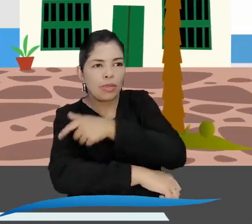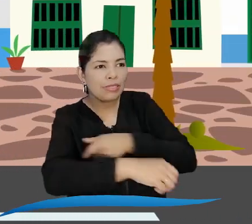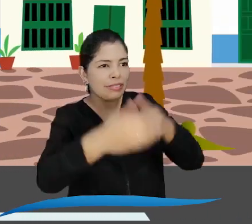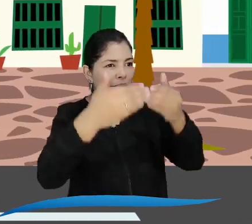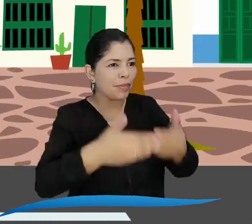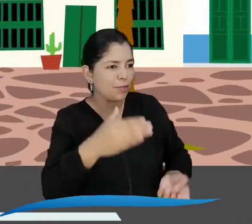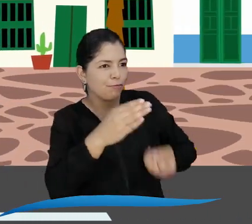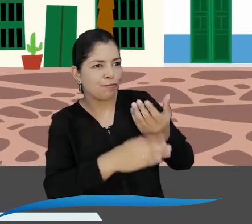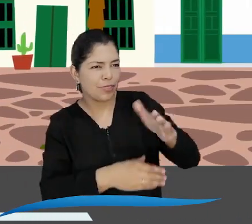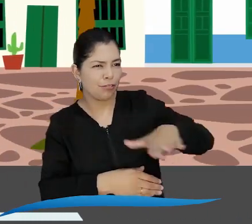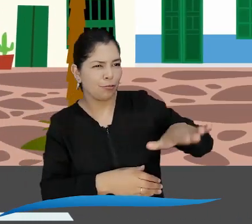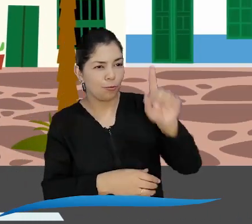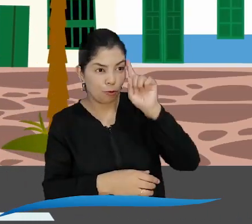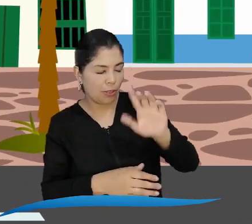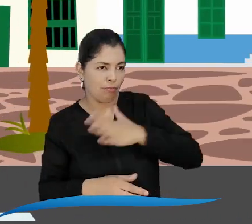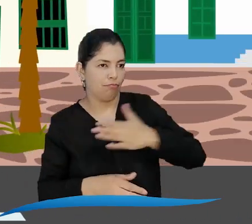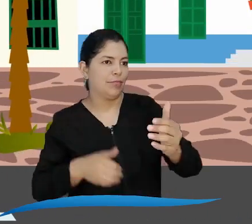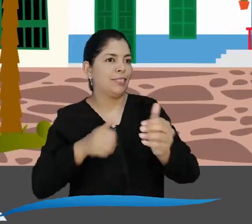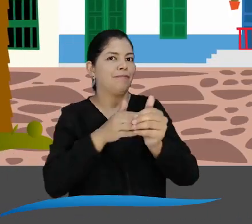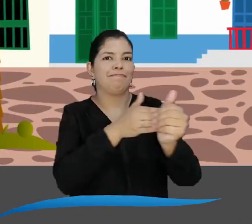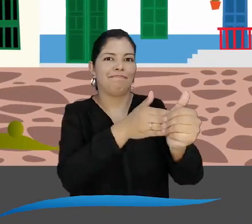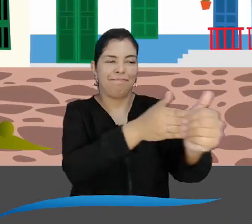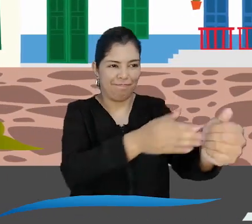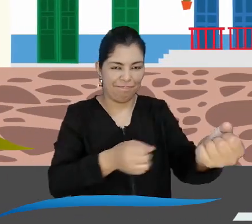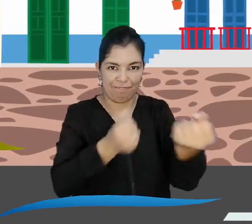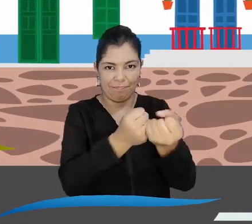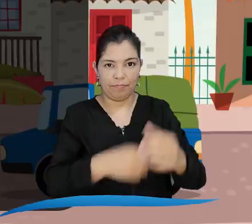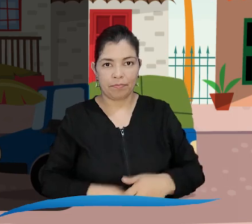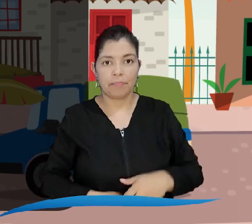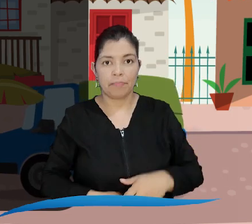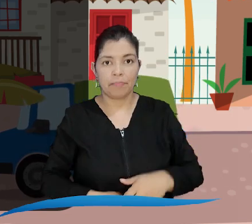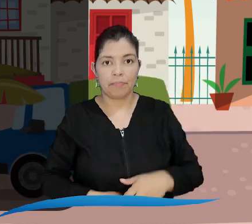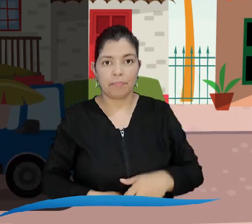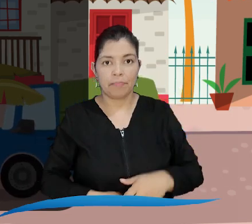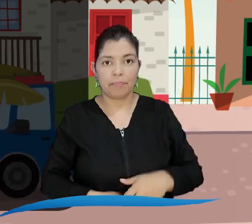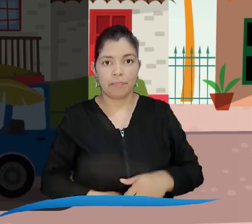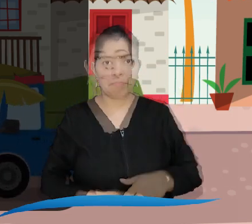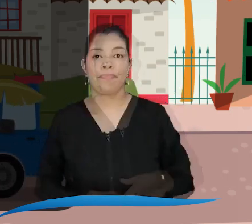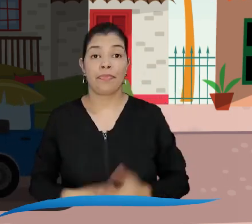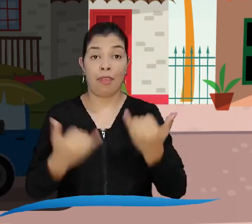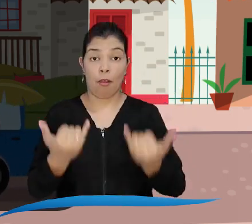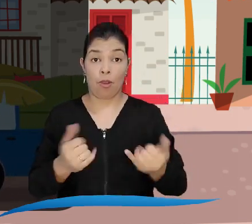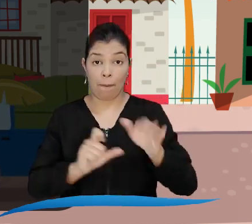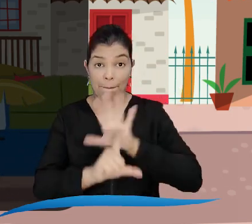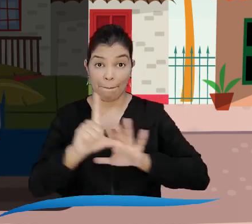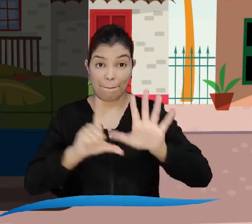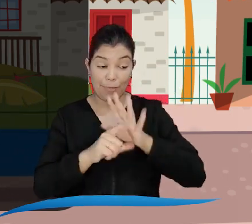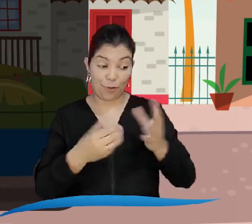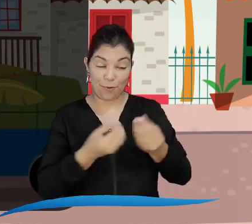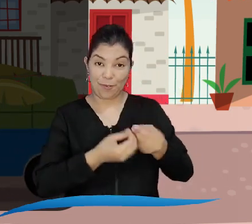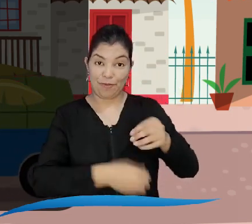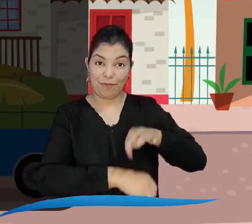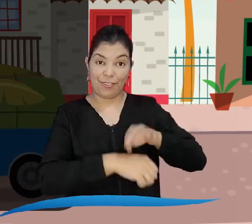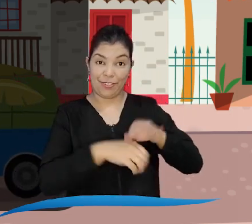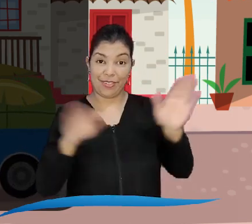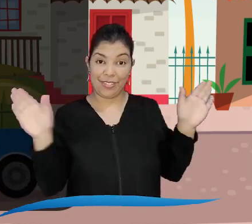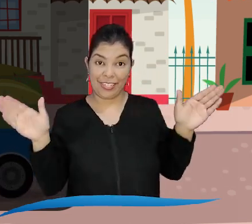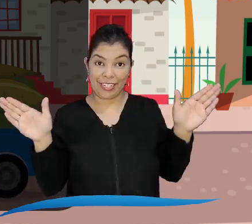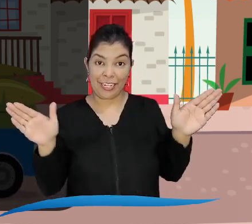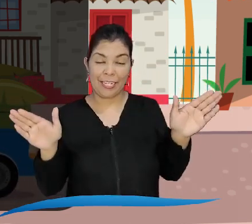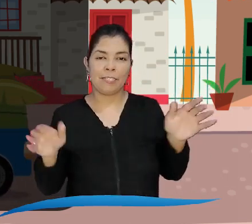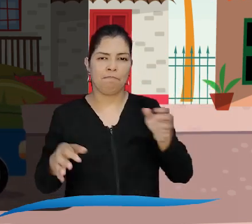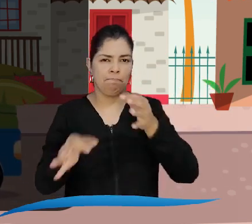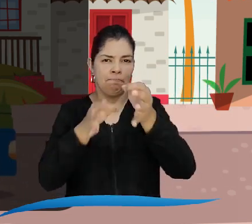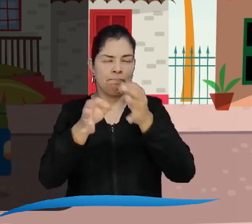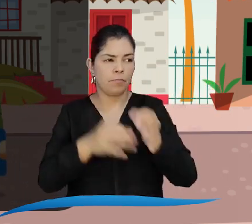necesitan guía en el desarrollo de los comités de discapacidad en sus territorios. En este episodio, el equipo de la Fundación Arcángeles explica la